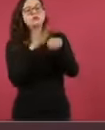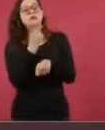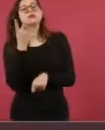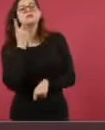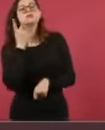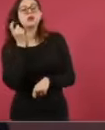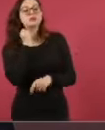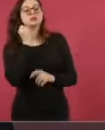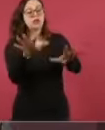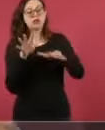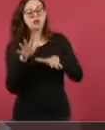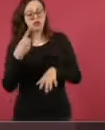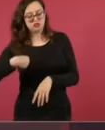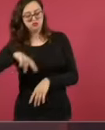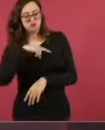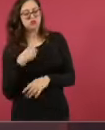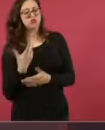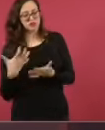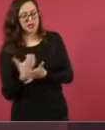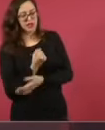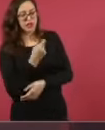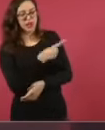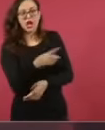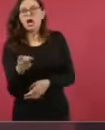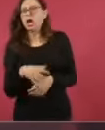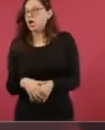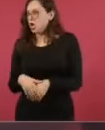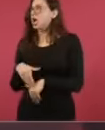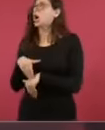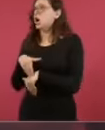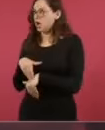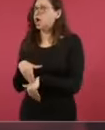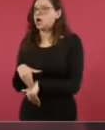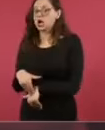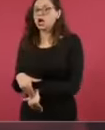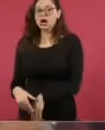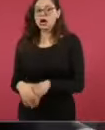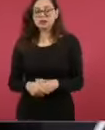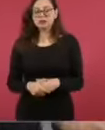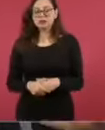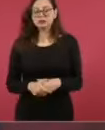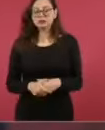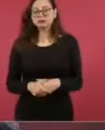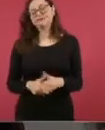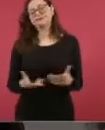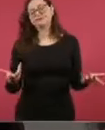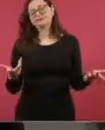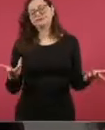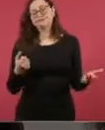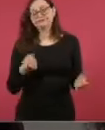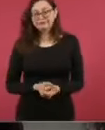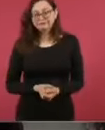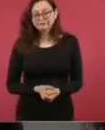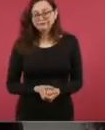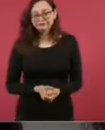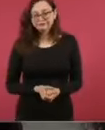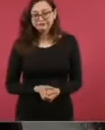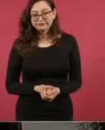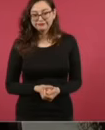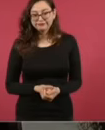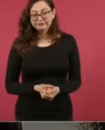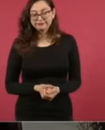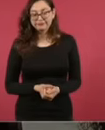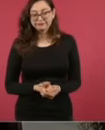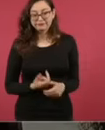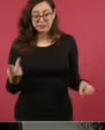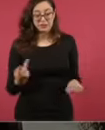Incluso muchos empresarios, porque pues aquí vienen a contarnos